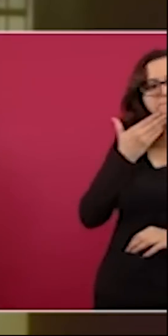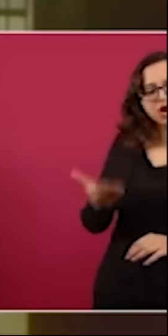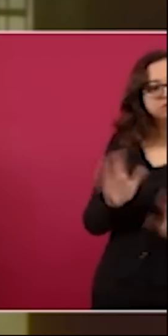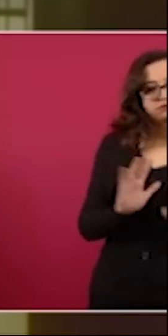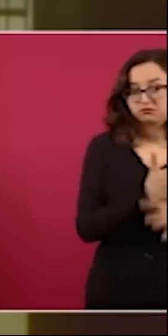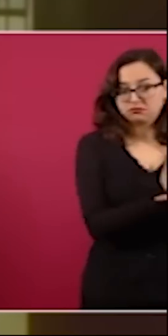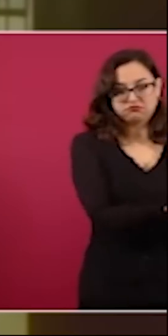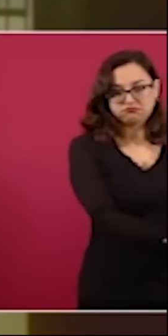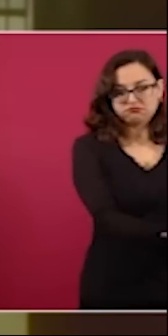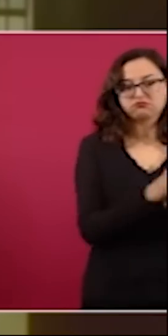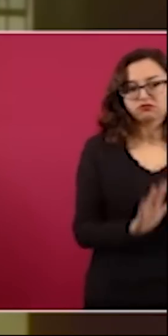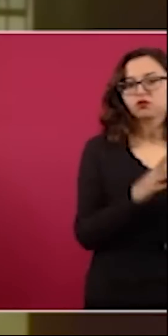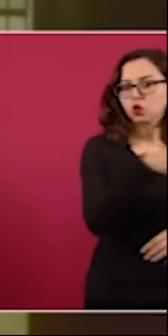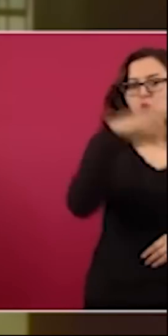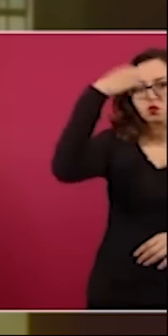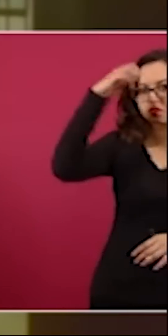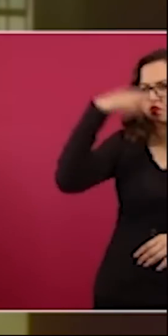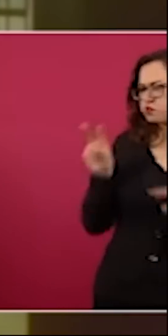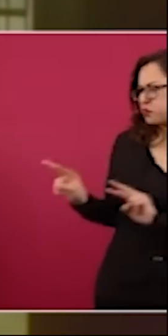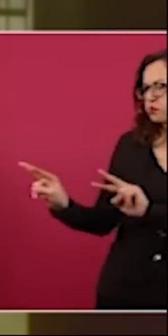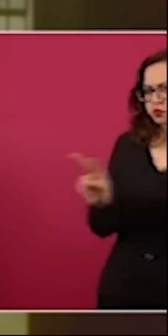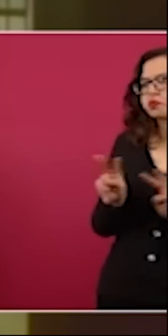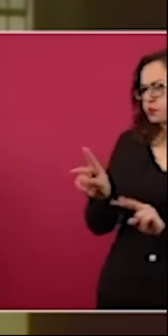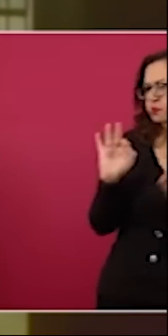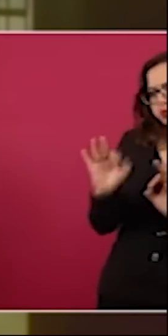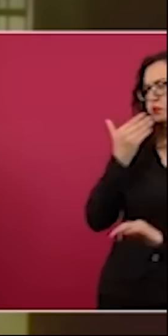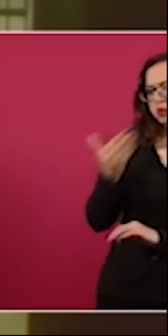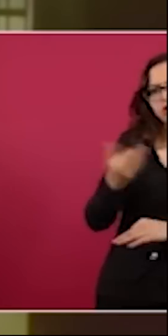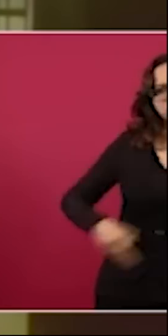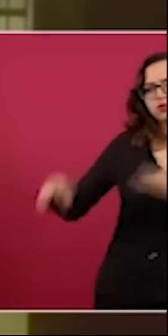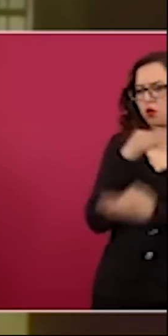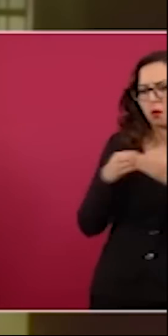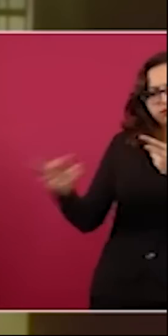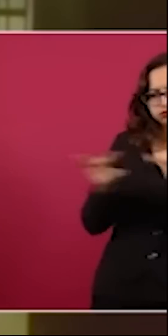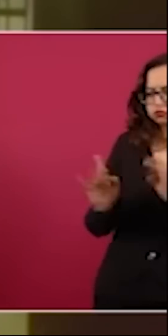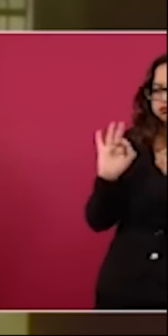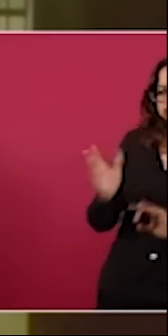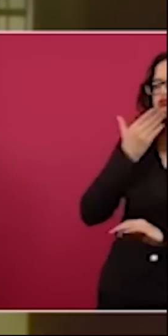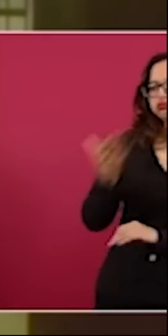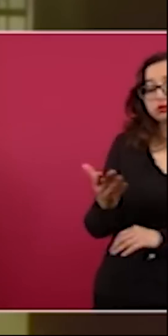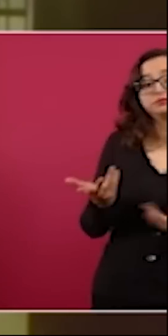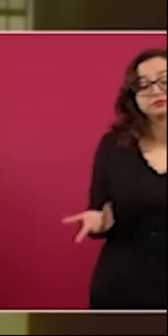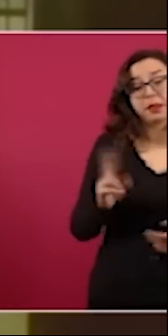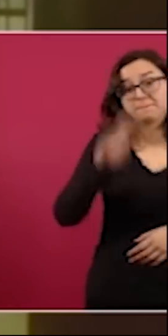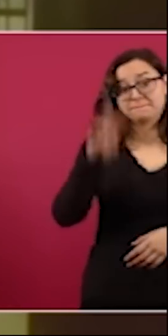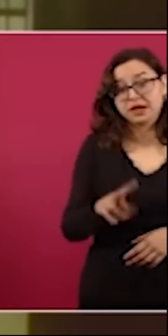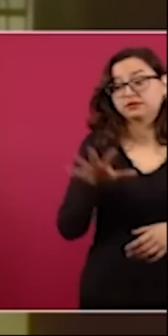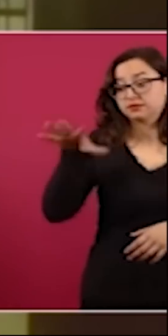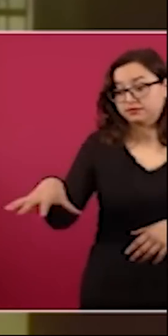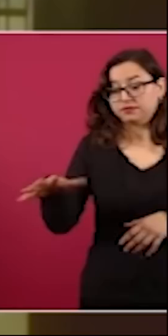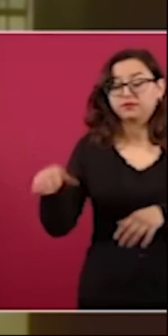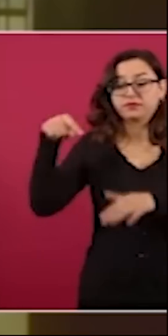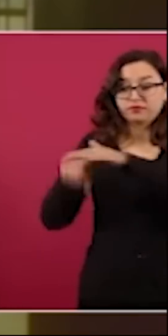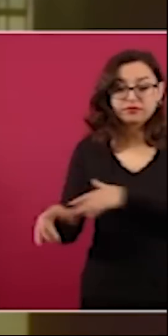sus palabras y con la experiencia suficiente para atender la situación que se ha presentado se ratificó que la opción de sellar la apertura entre